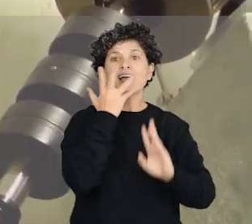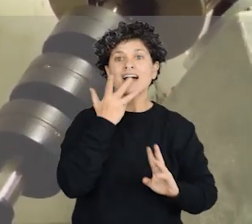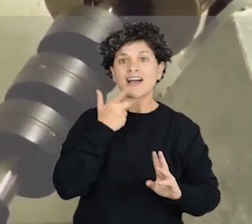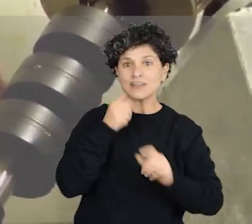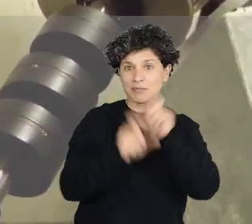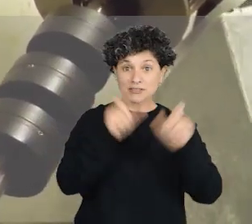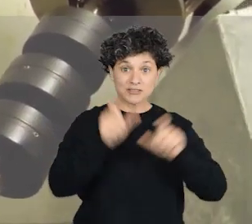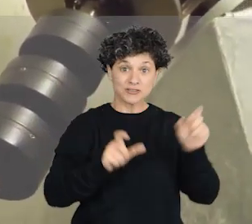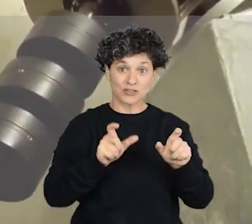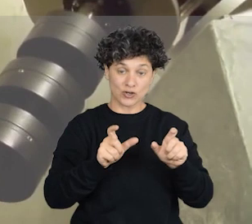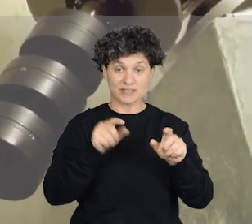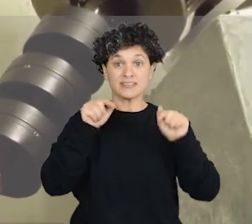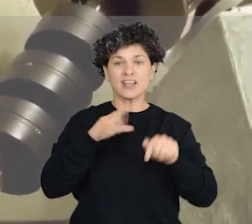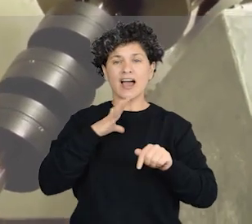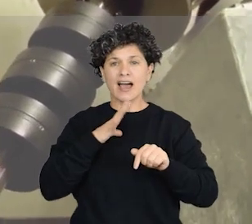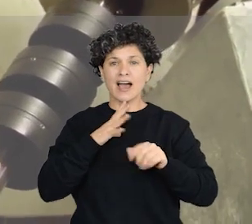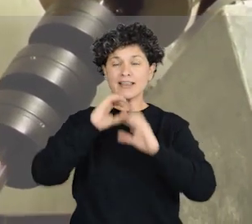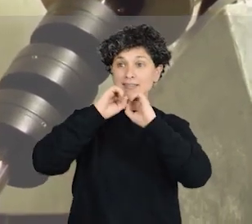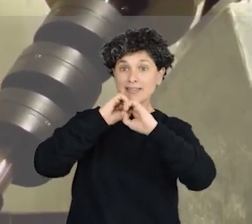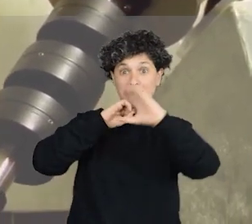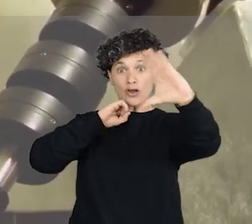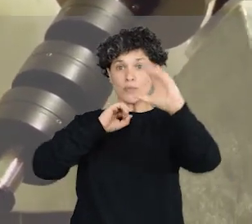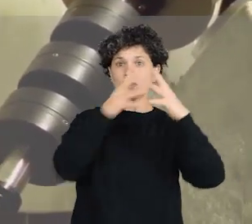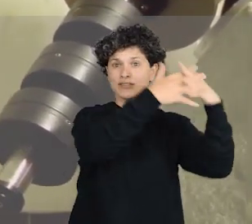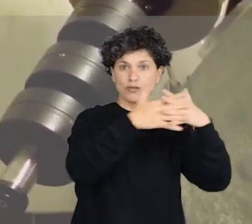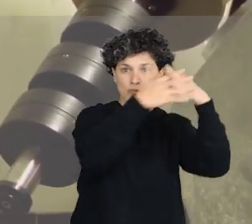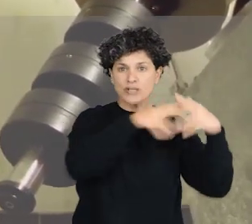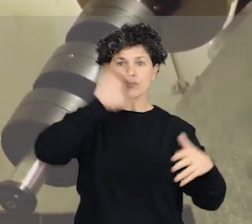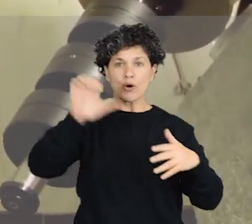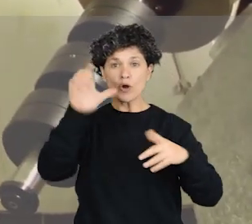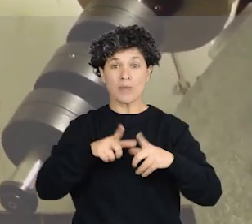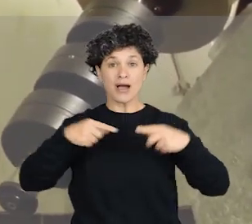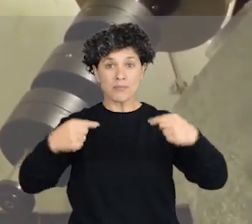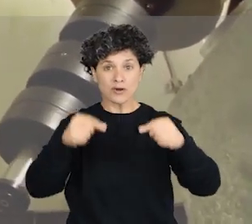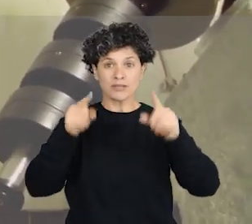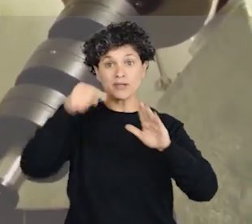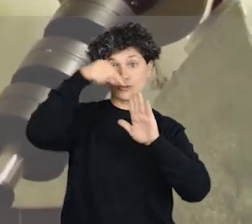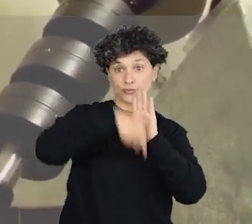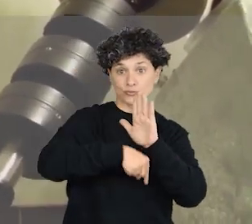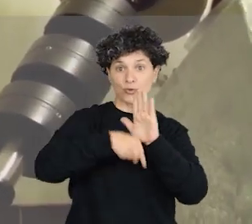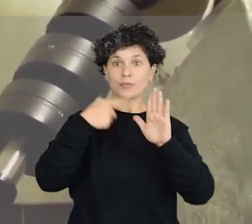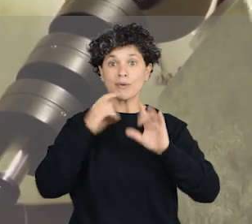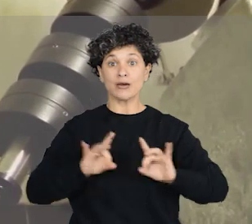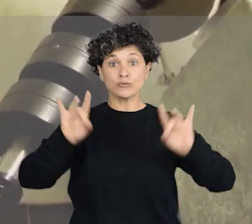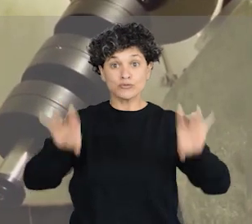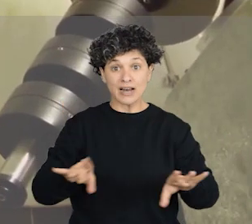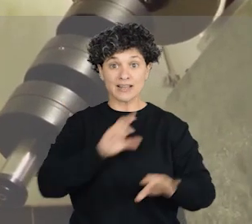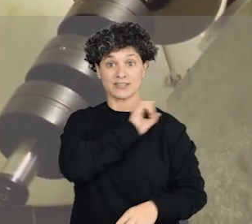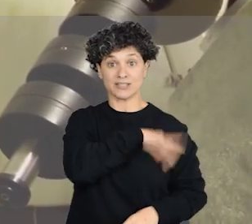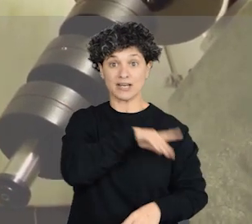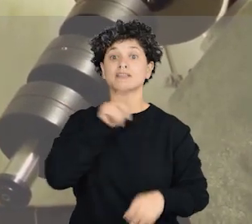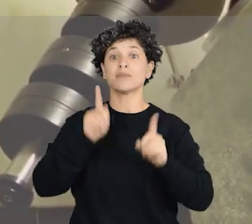Involucra telescopios que están ubicados en Estados Unidos, Europa, Japón y también en el hemisferio sur, como Australia,